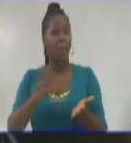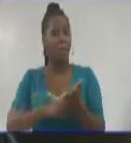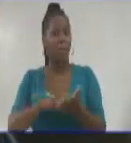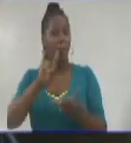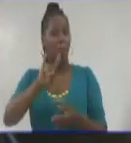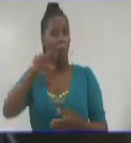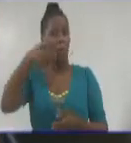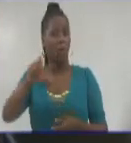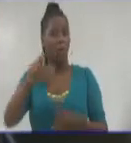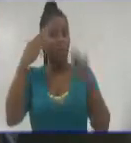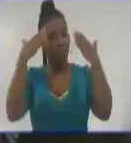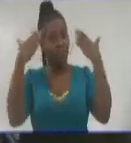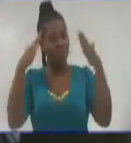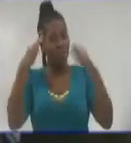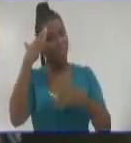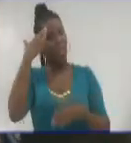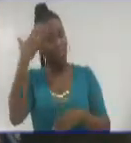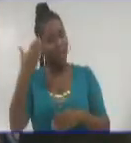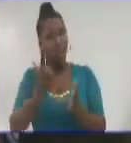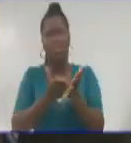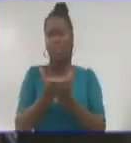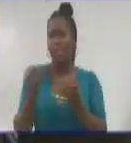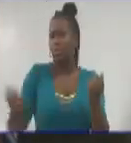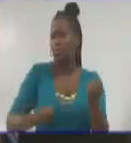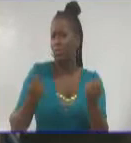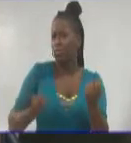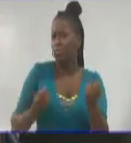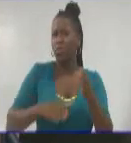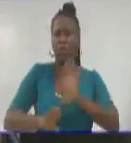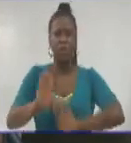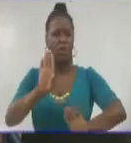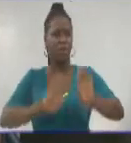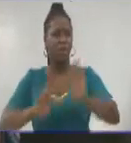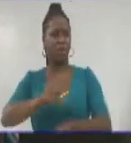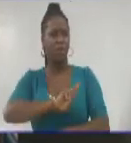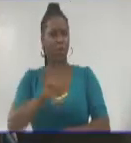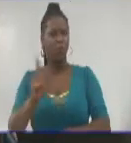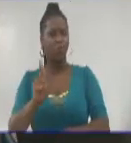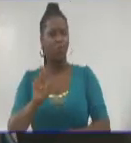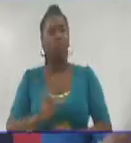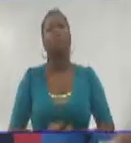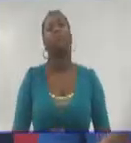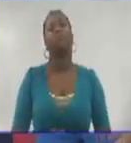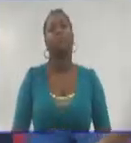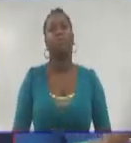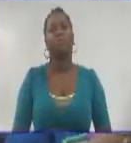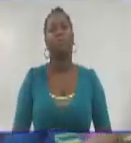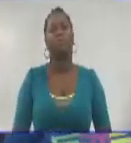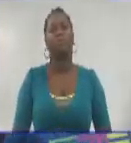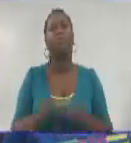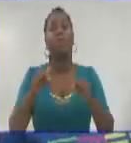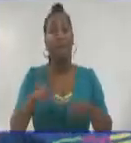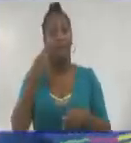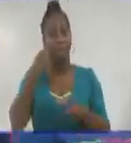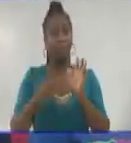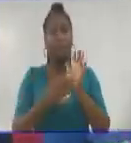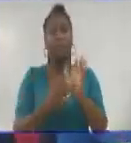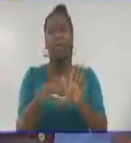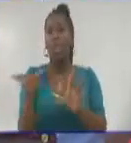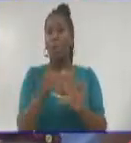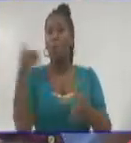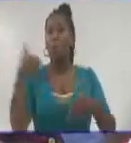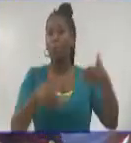gracias, mucha felicidad y bueno, seguimos combatiendo y seguimos defendiendo la revolución al precio que sea necesario. Al acto de reconocimiento asistieron